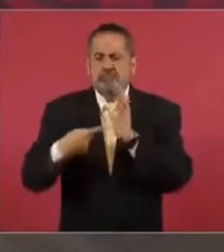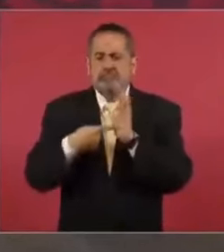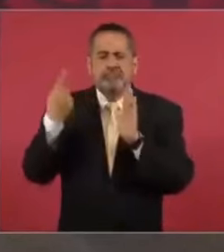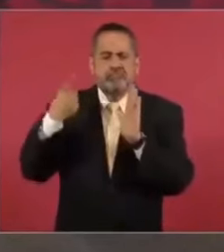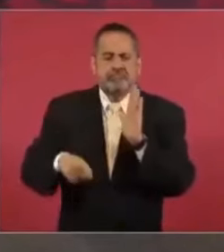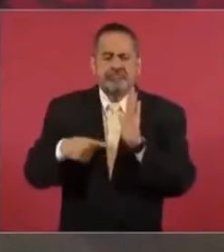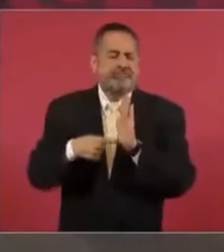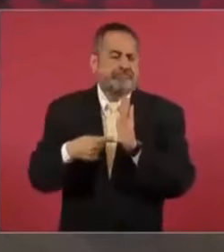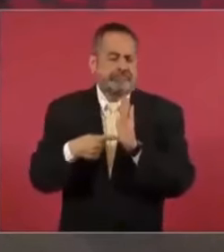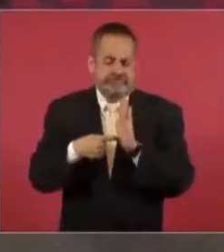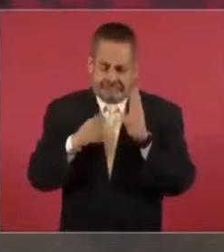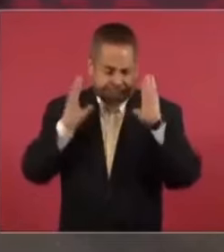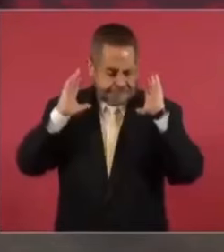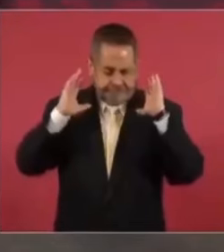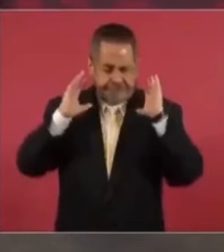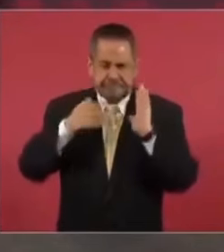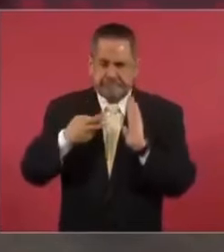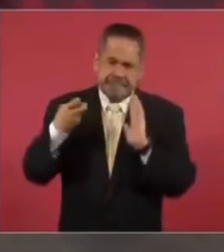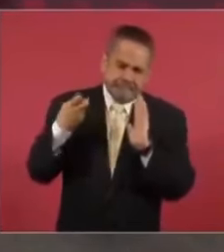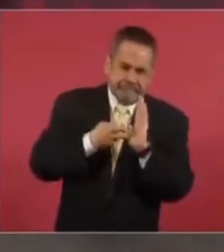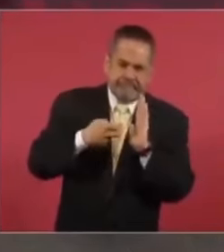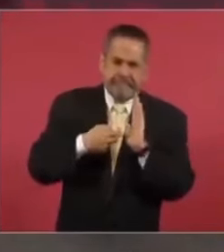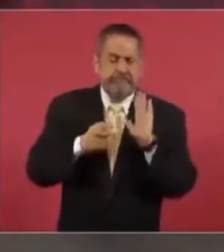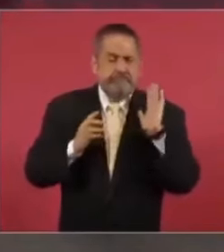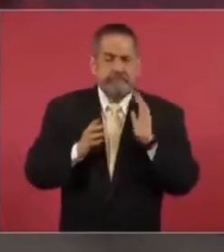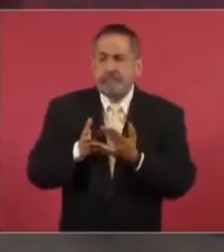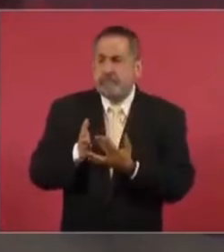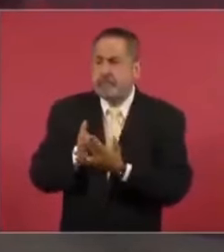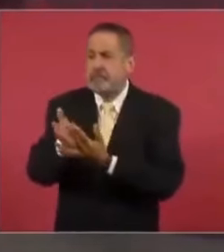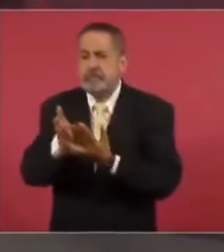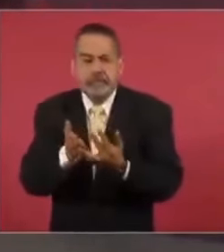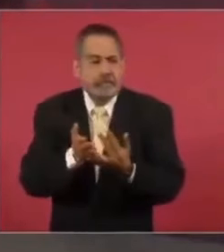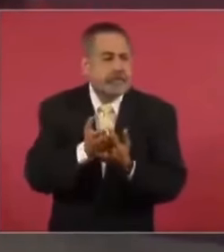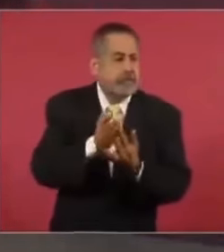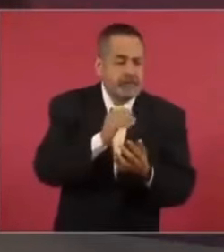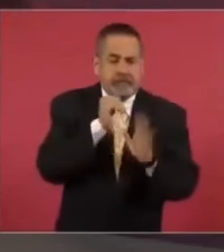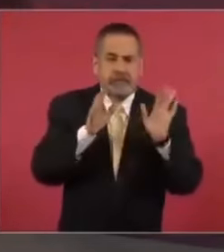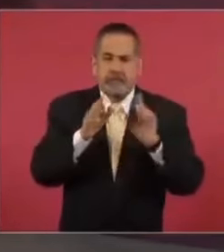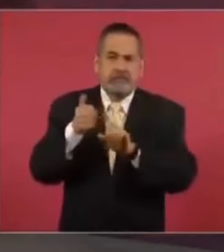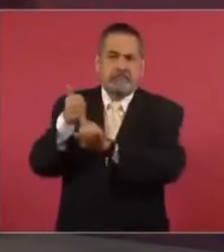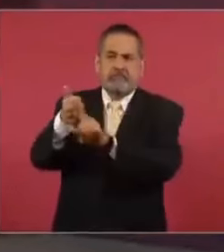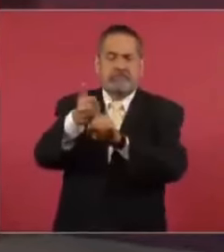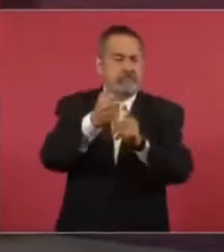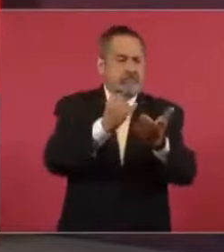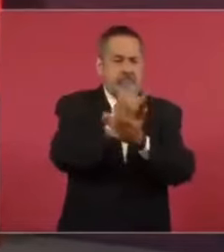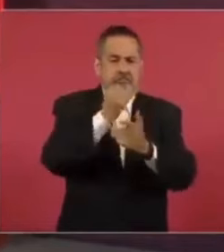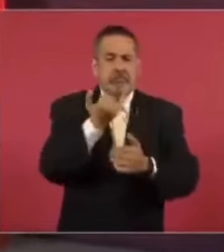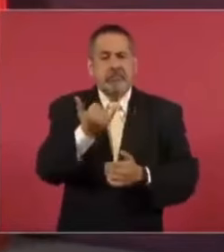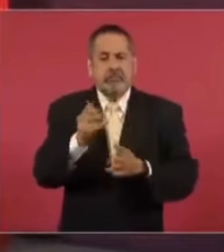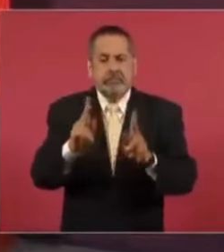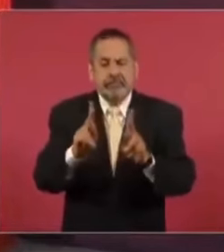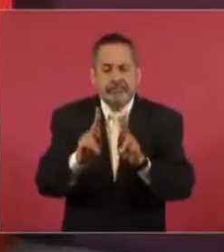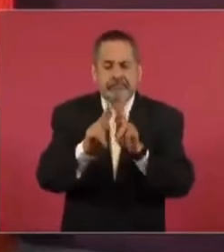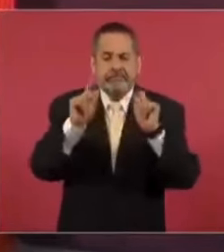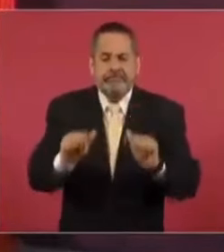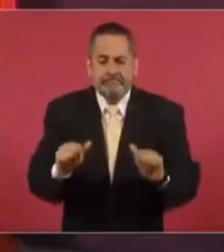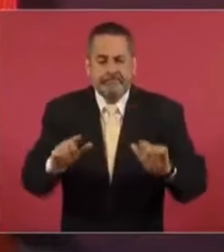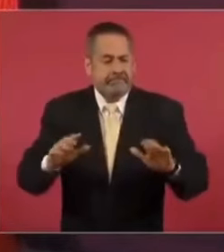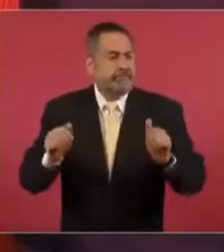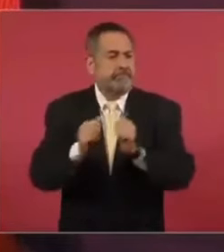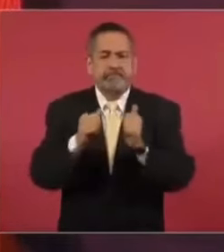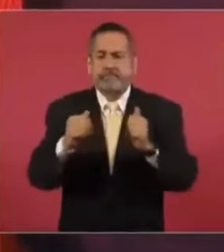establece nuestra Constitución, no intervención, autodeterminación de los pueblos y solución pacífica de las